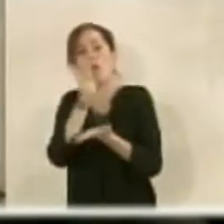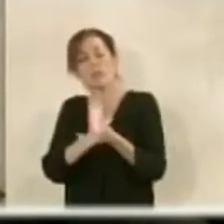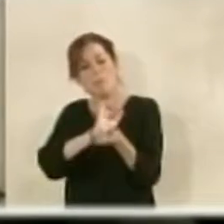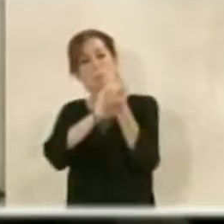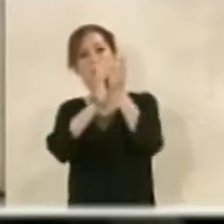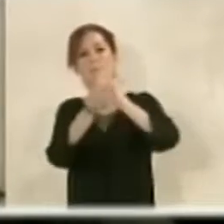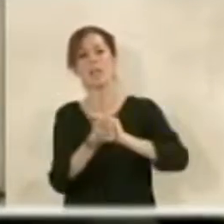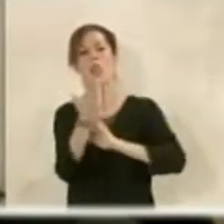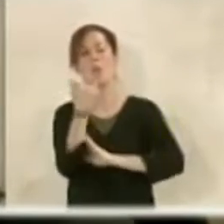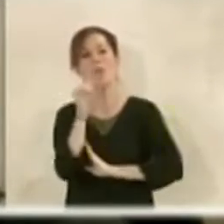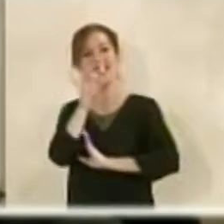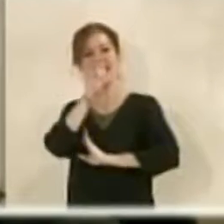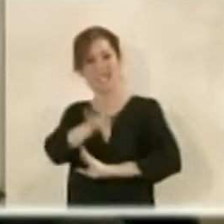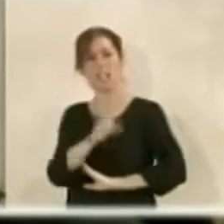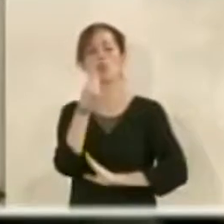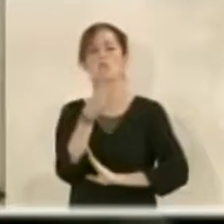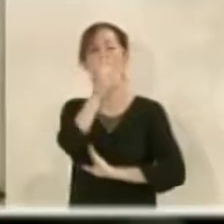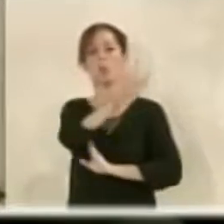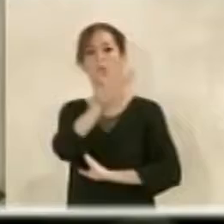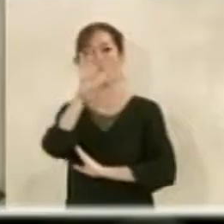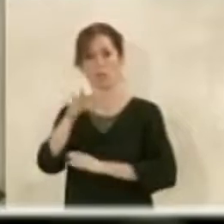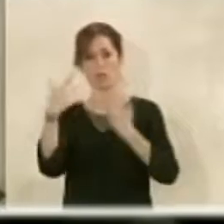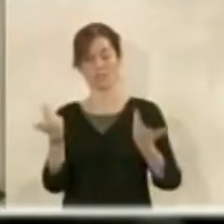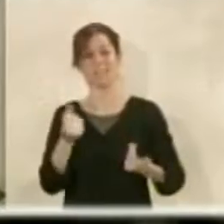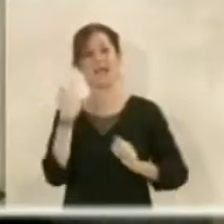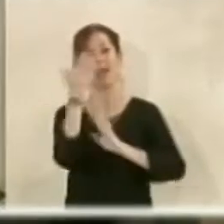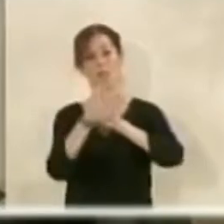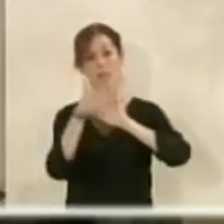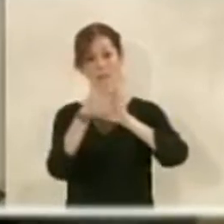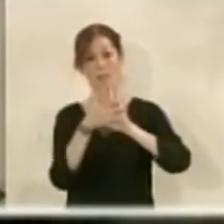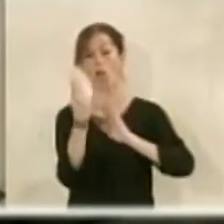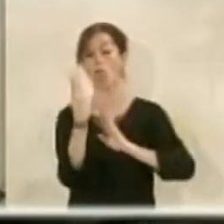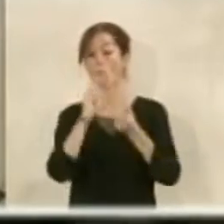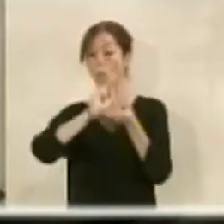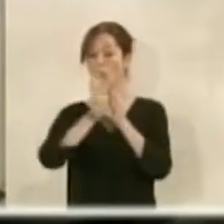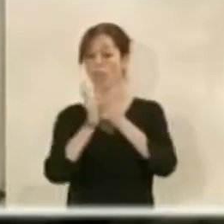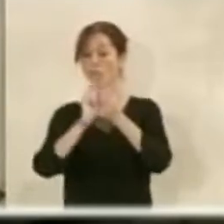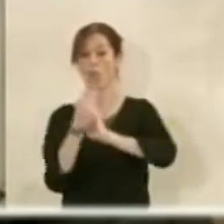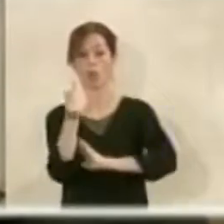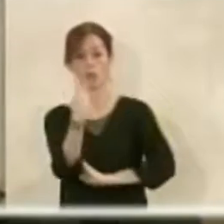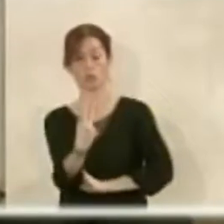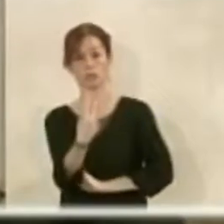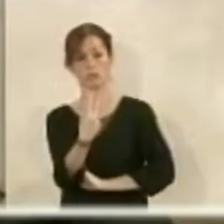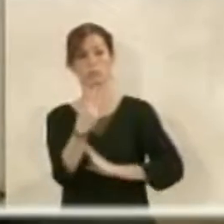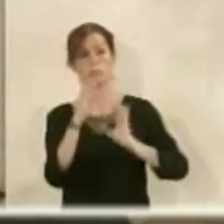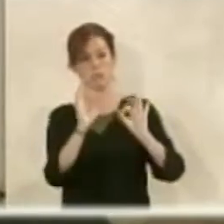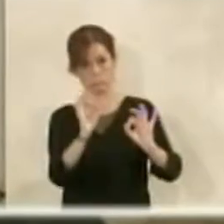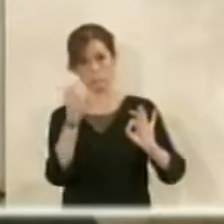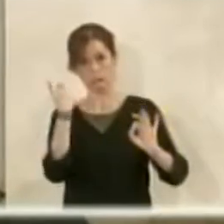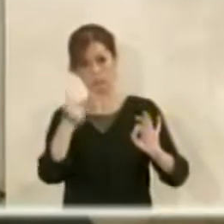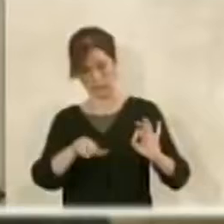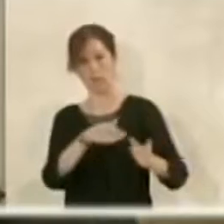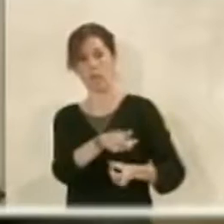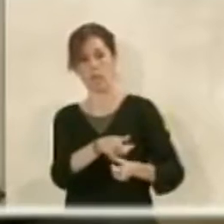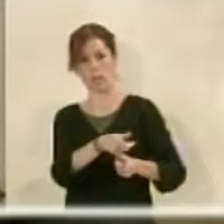puntual en el 2015, la número 55. Es estamos hablando de dos modificaciones puntuales que ya ha